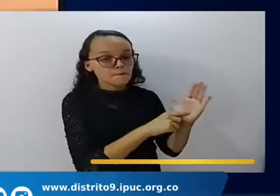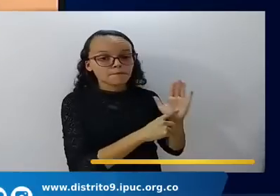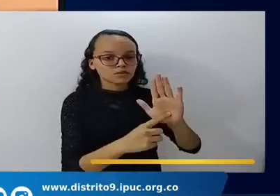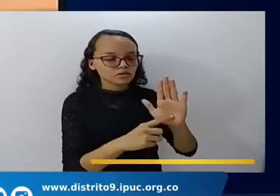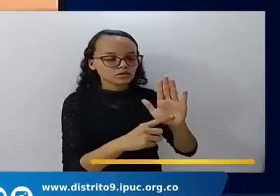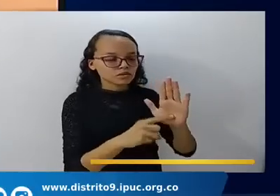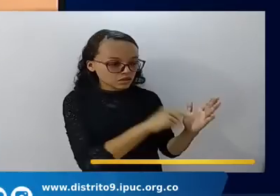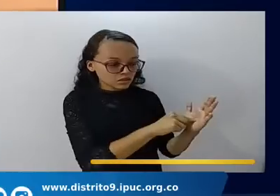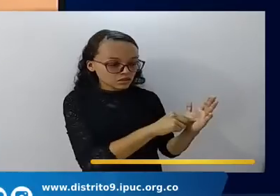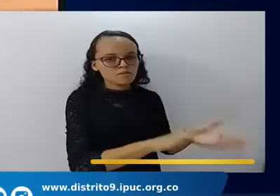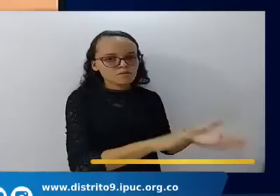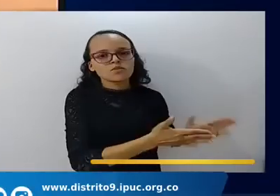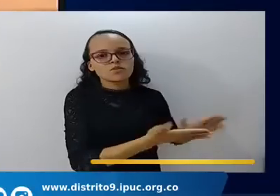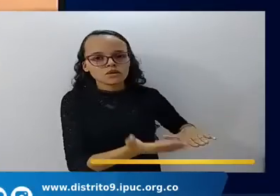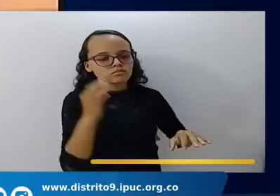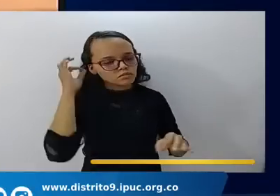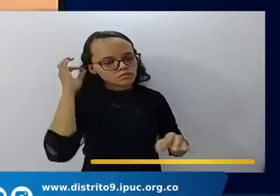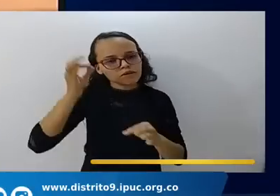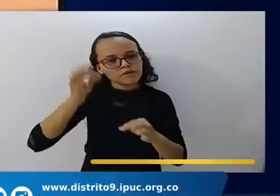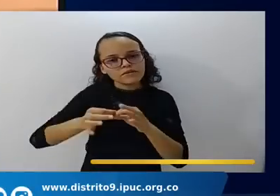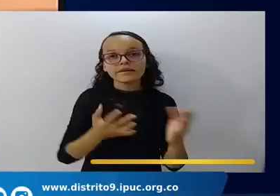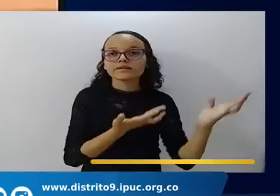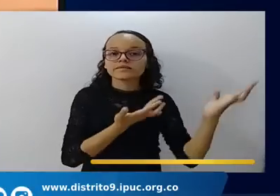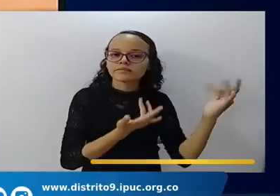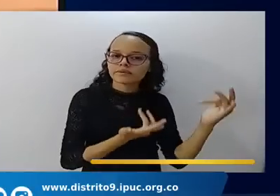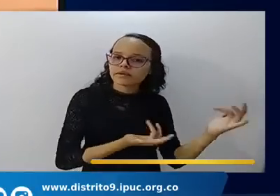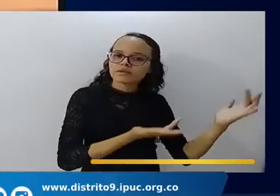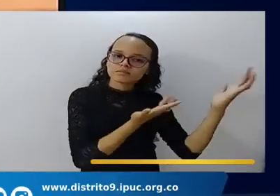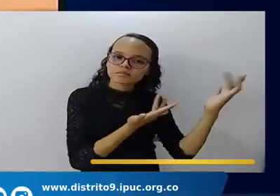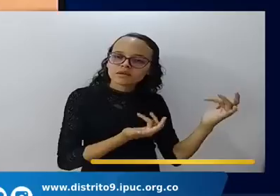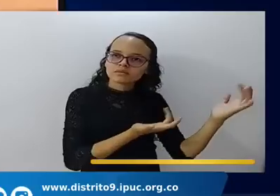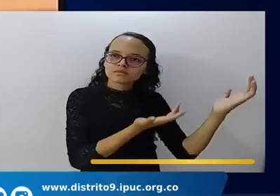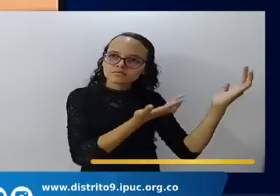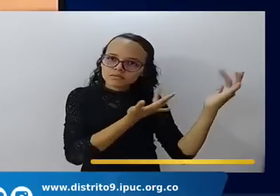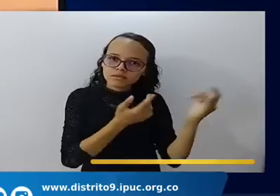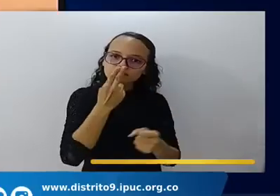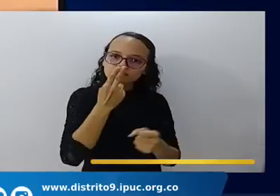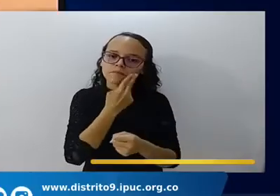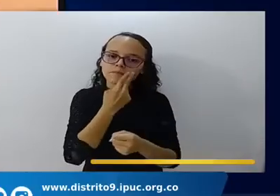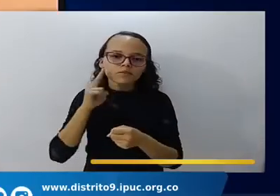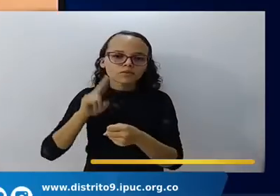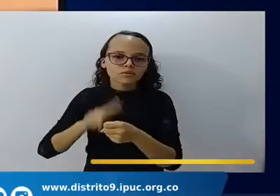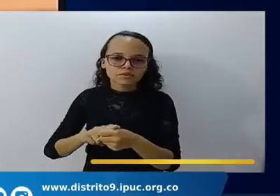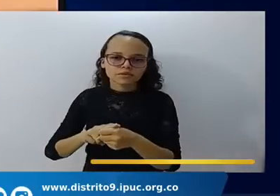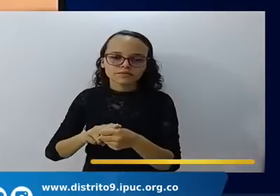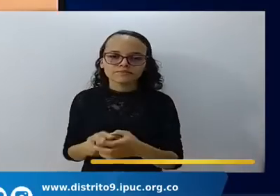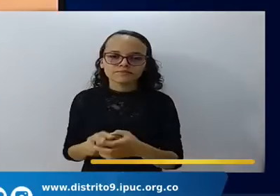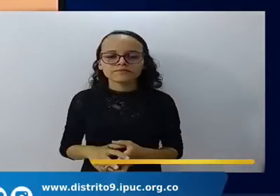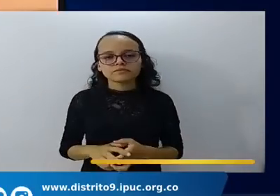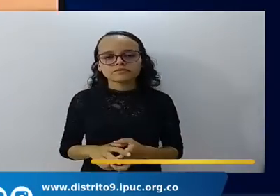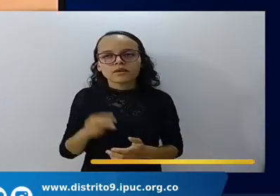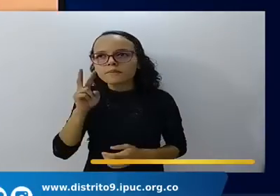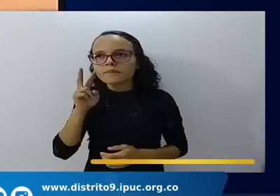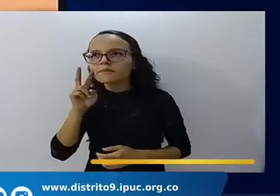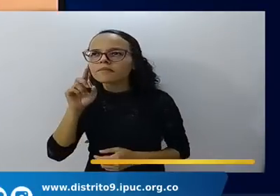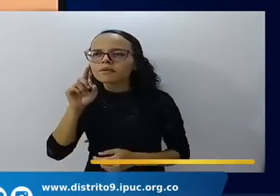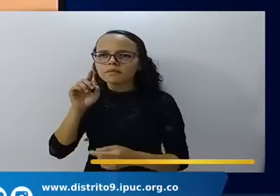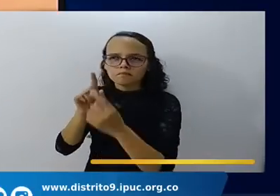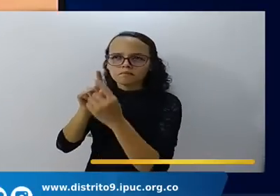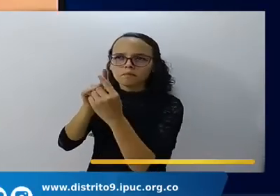que lo prometido sino mirándolo